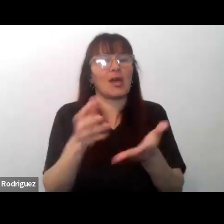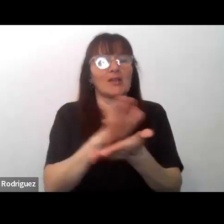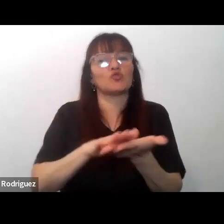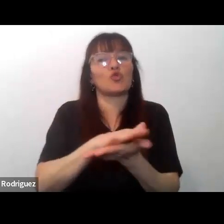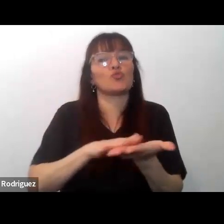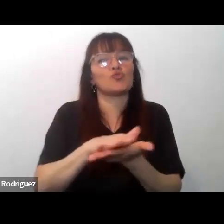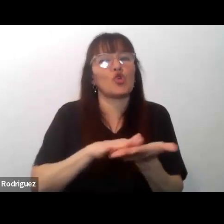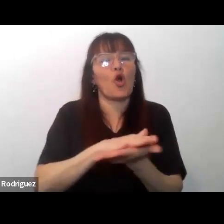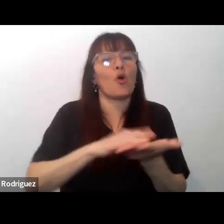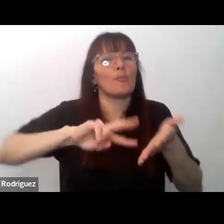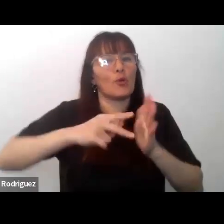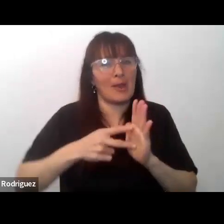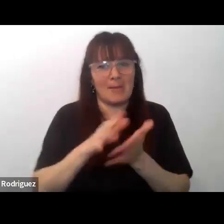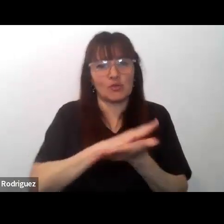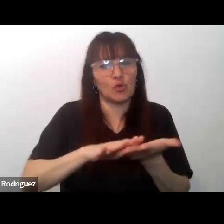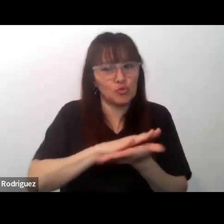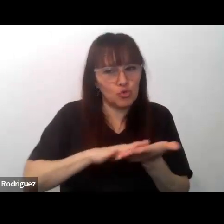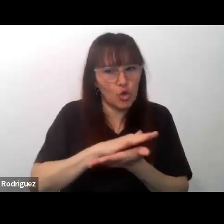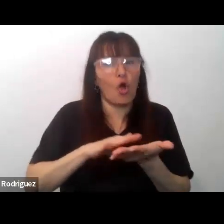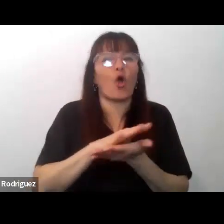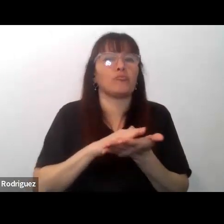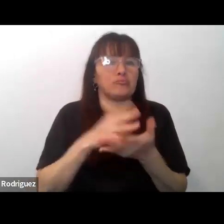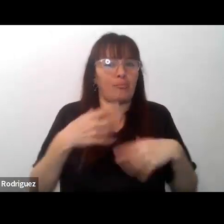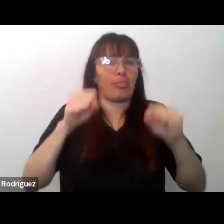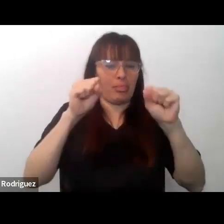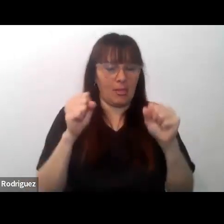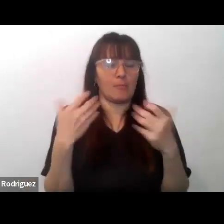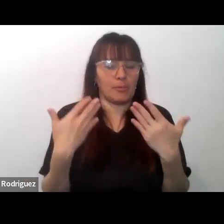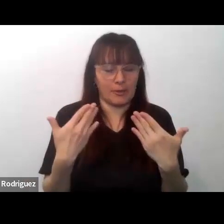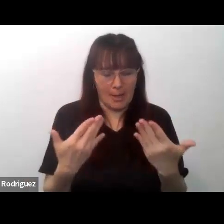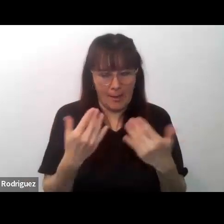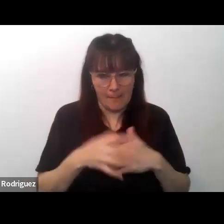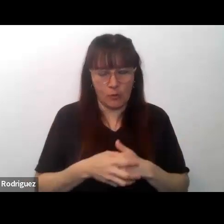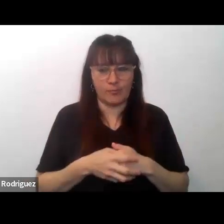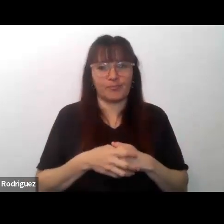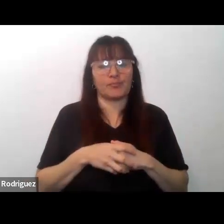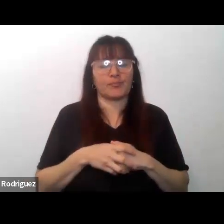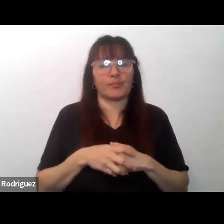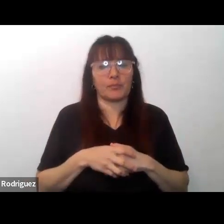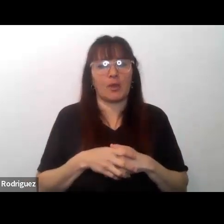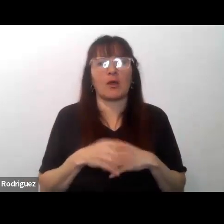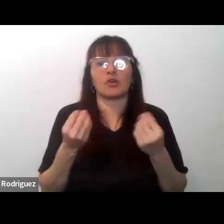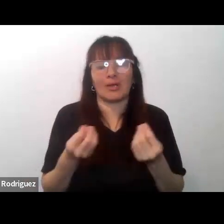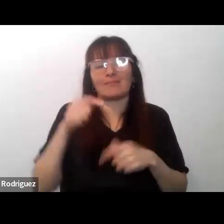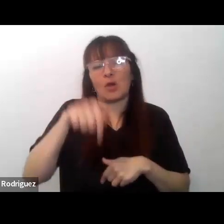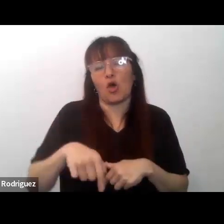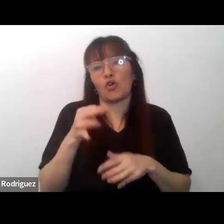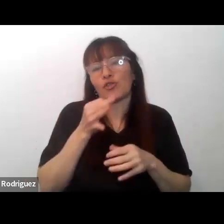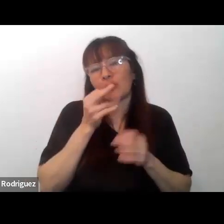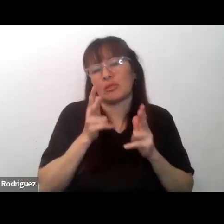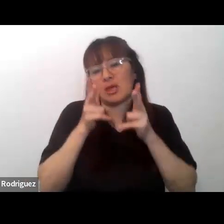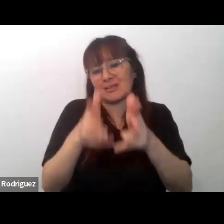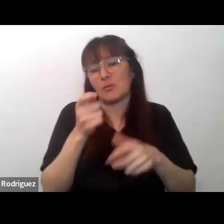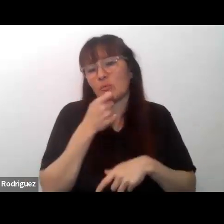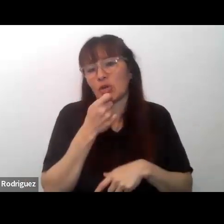los problemas de orden conjuntural porque lo conjuntural hoy decimos si hay que hablar más